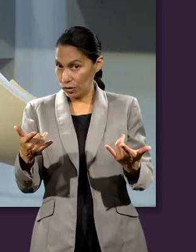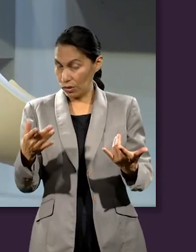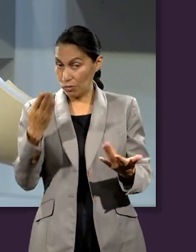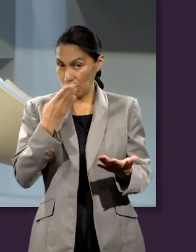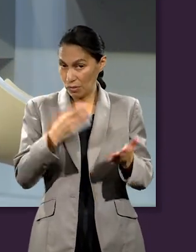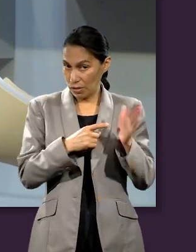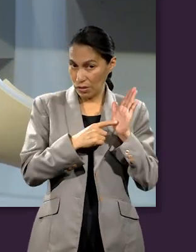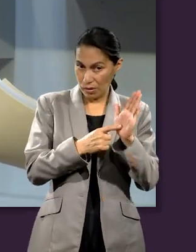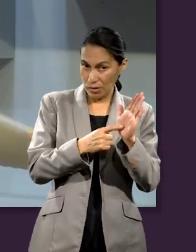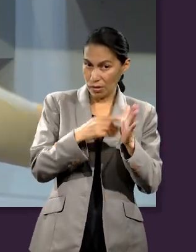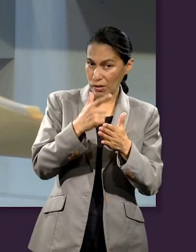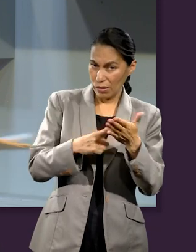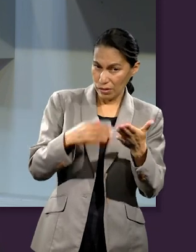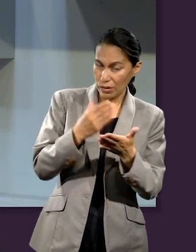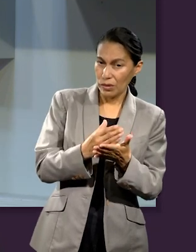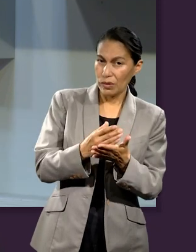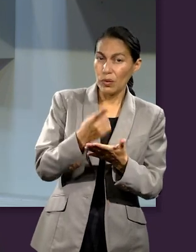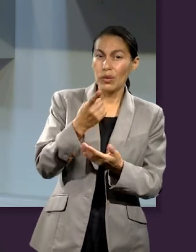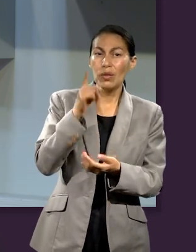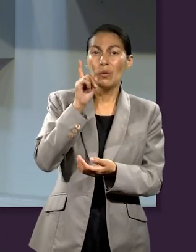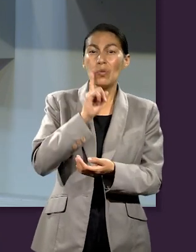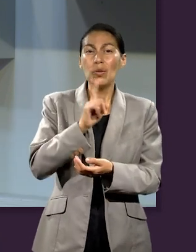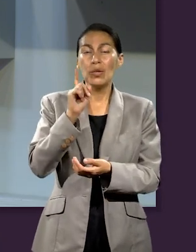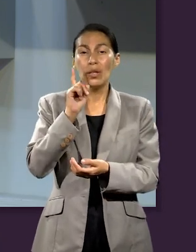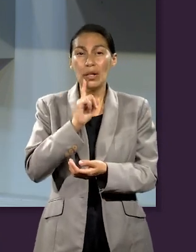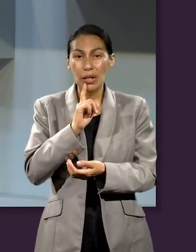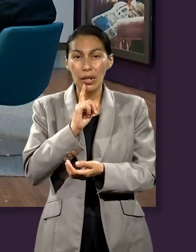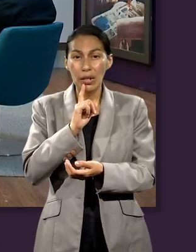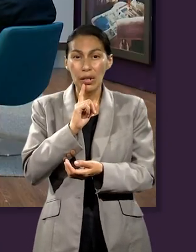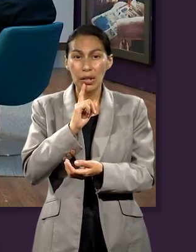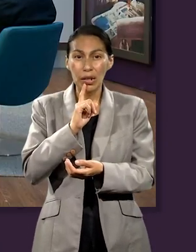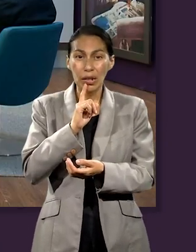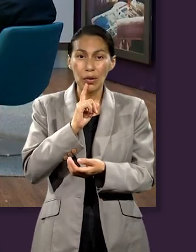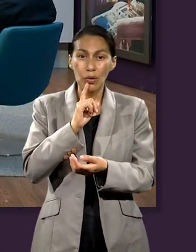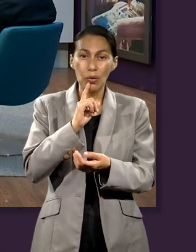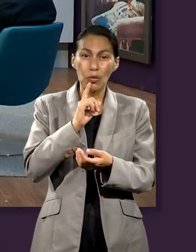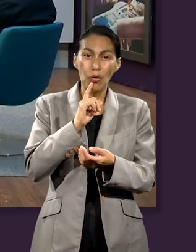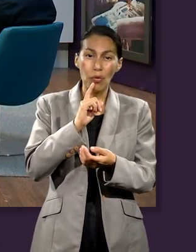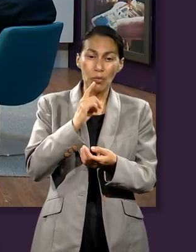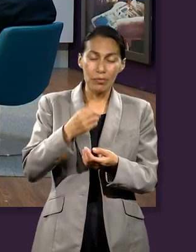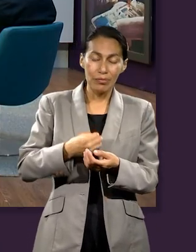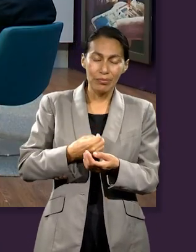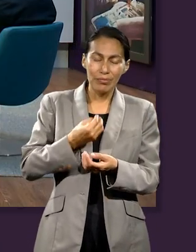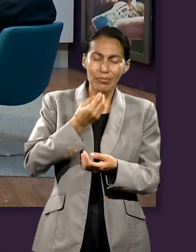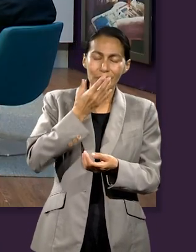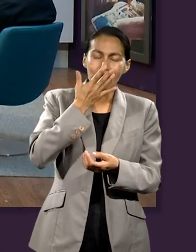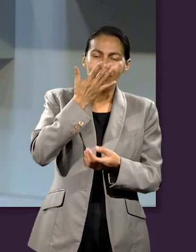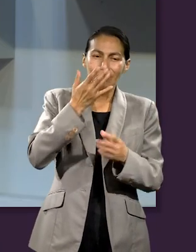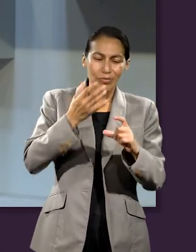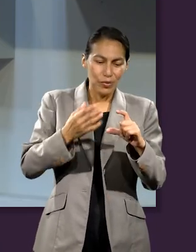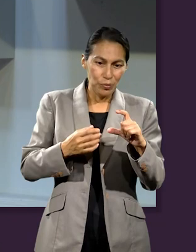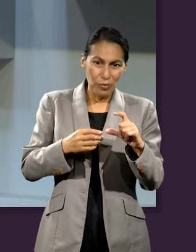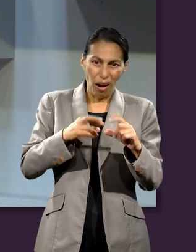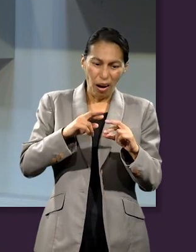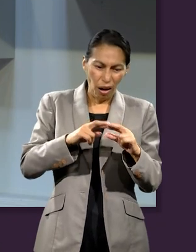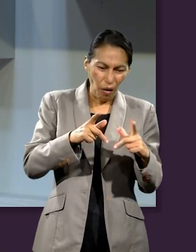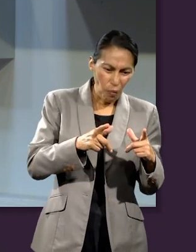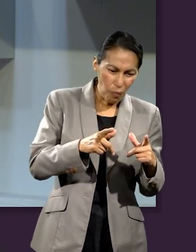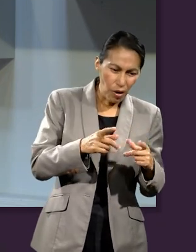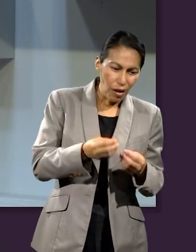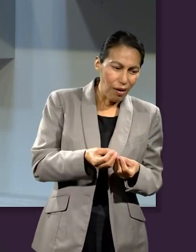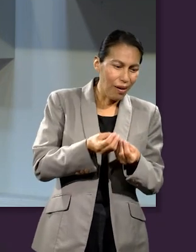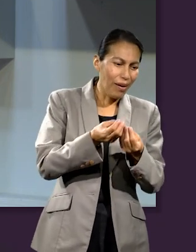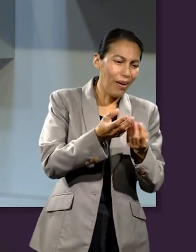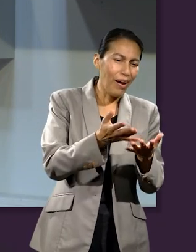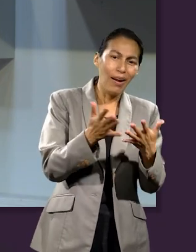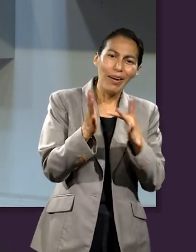registra la Biblia y la lección de esta semana. Una mujer que es capaz de romper un frasco con perfume caro para ofrendarlo